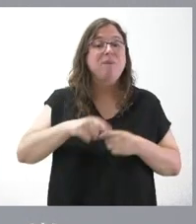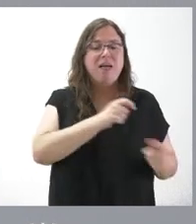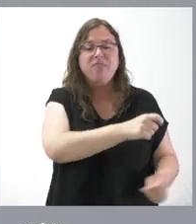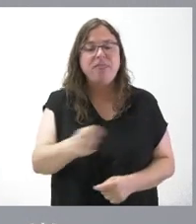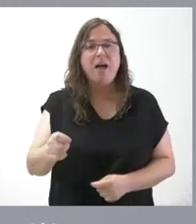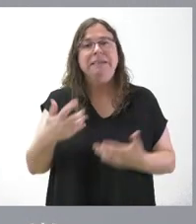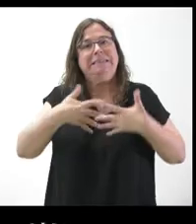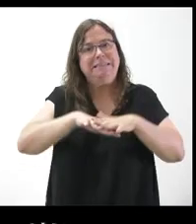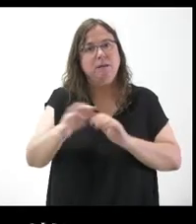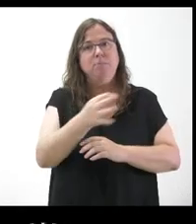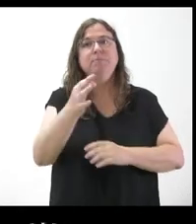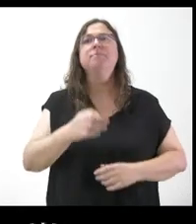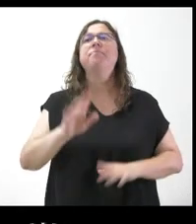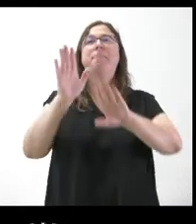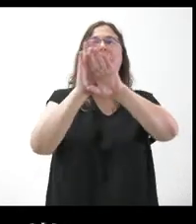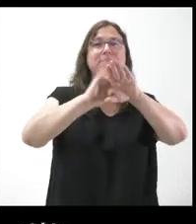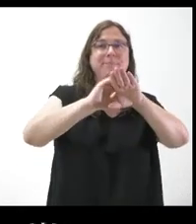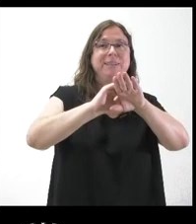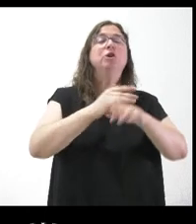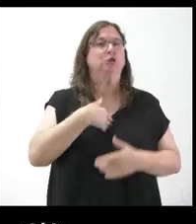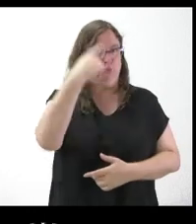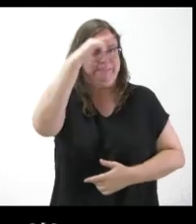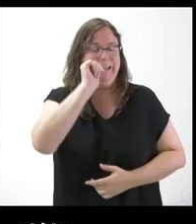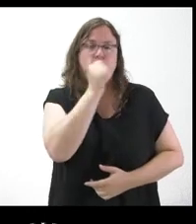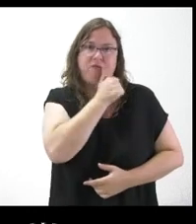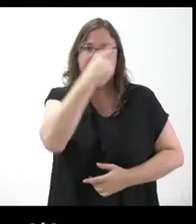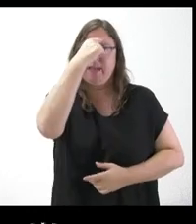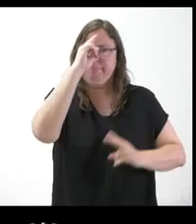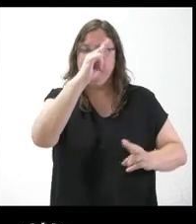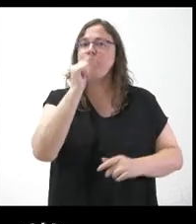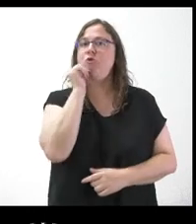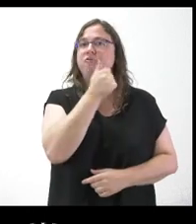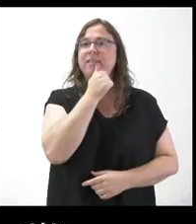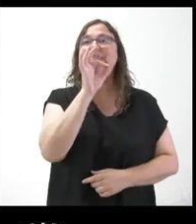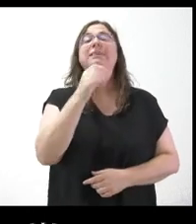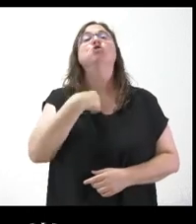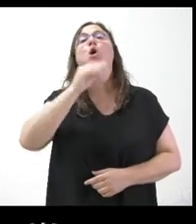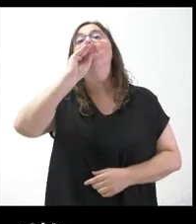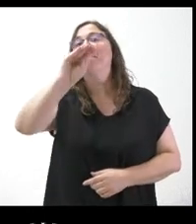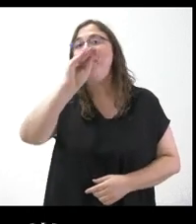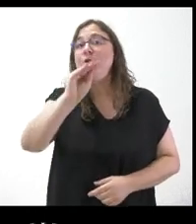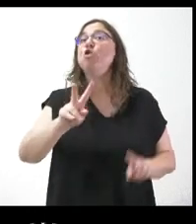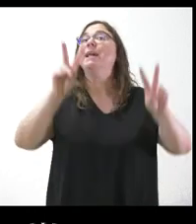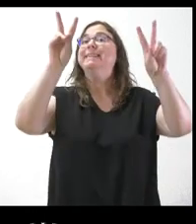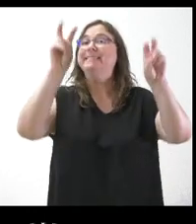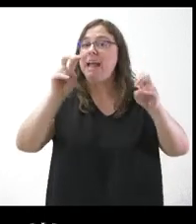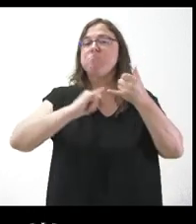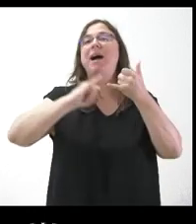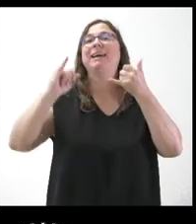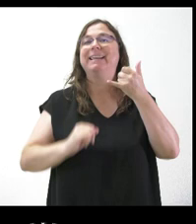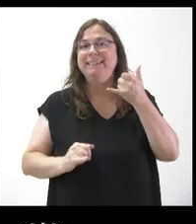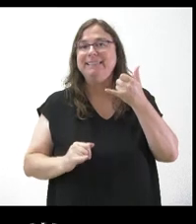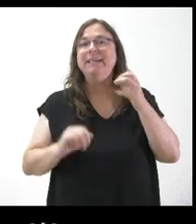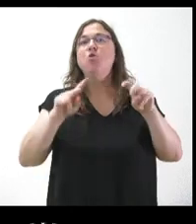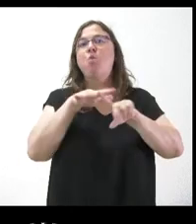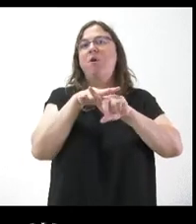integración. Sí, respetando la confidencialidad de liberaciones del Consejo de Gobierno, yo le preguntaba si el tema de la crisis, la